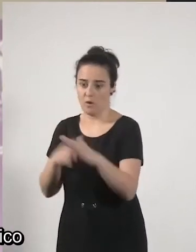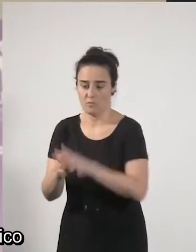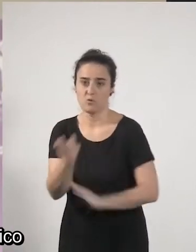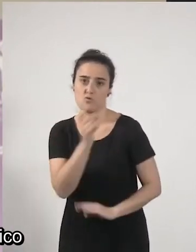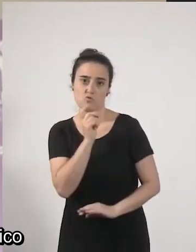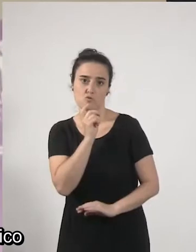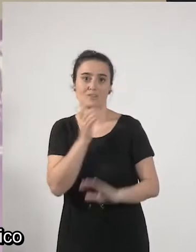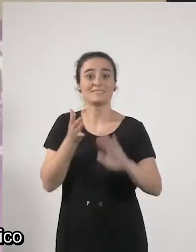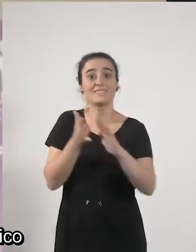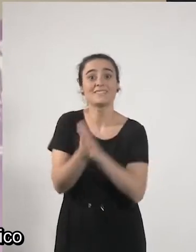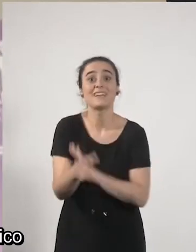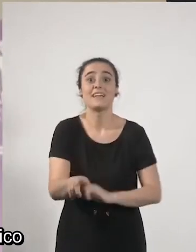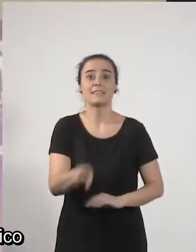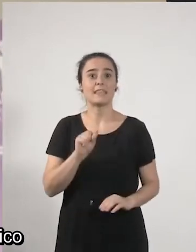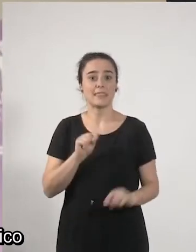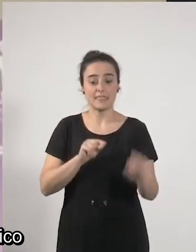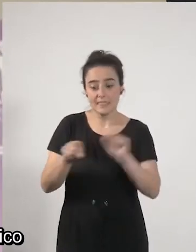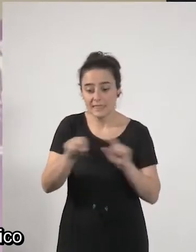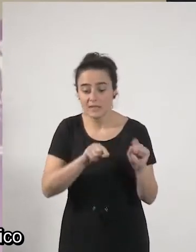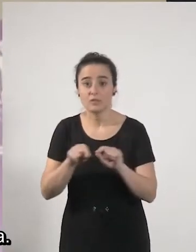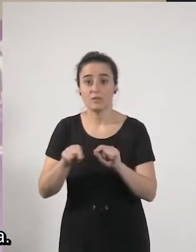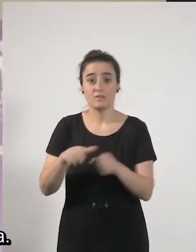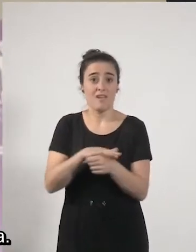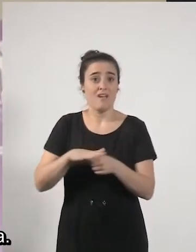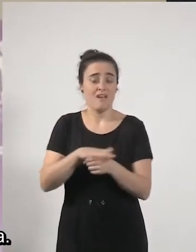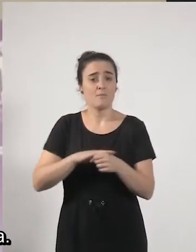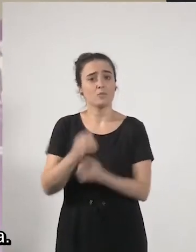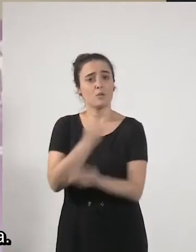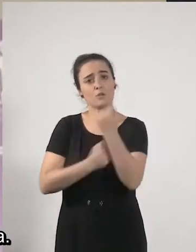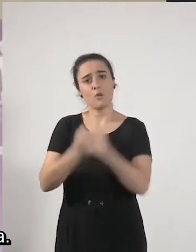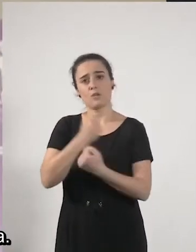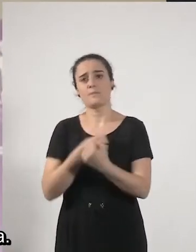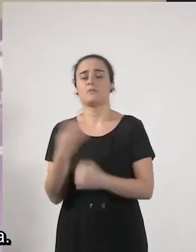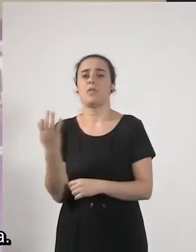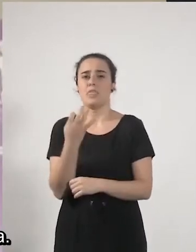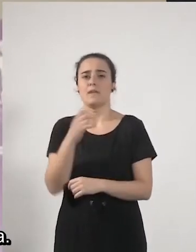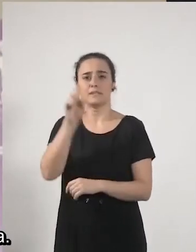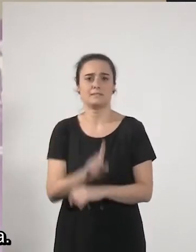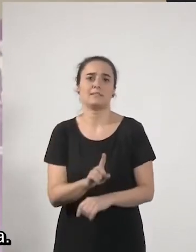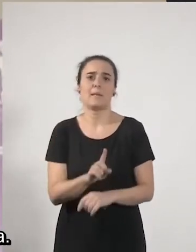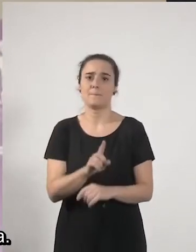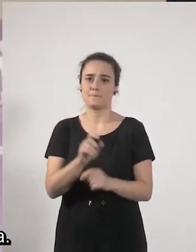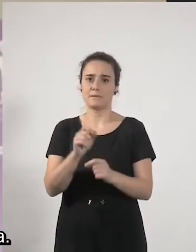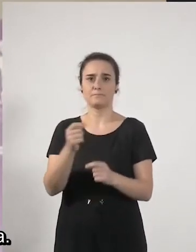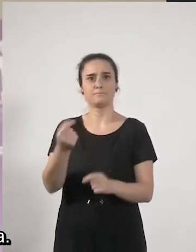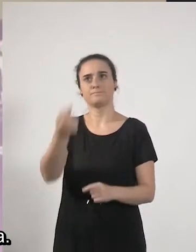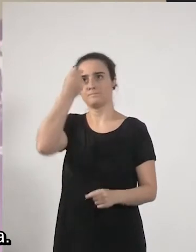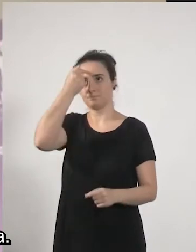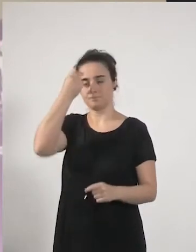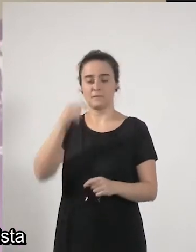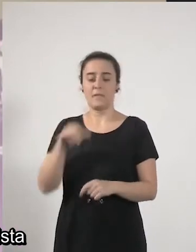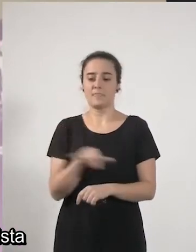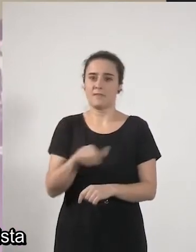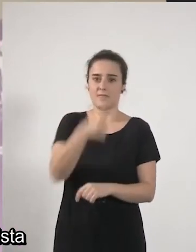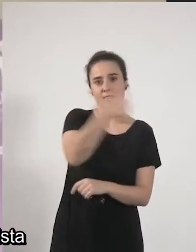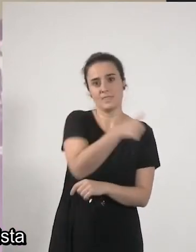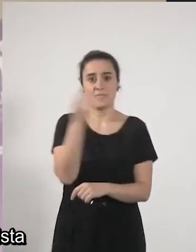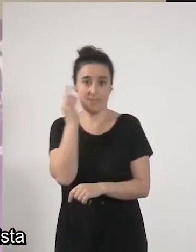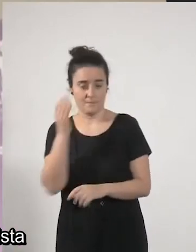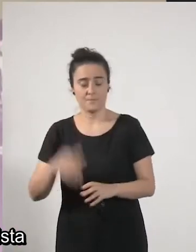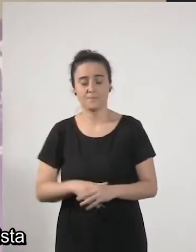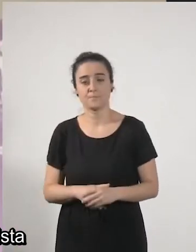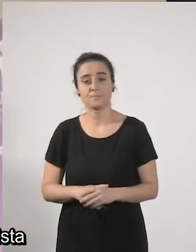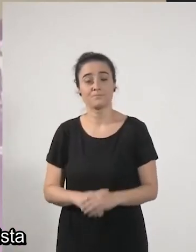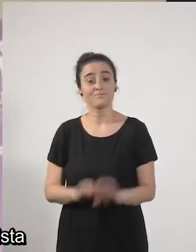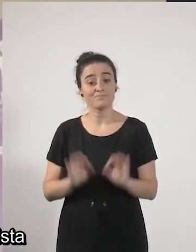las decisiones que se toman en el ámbito económico deben tener en cuenta y siempre presente esta diferencia. En este sentido,